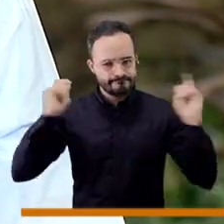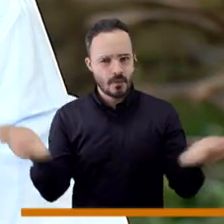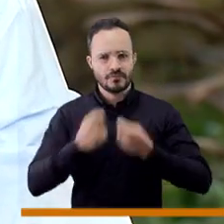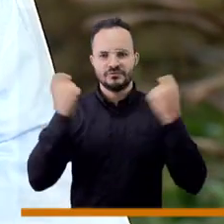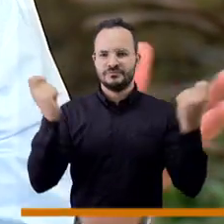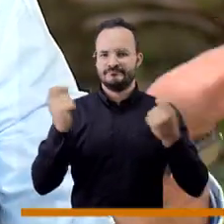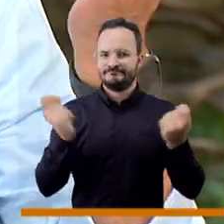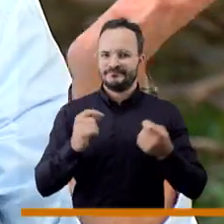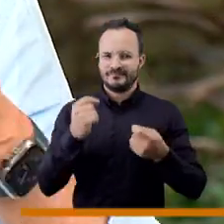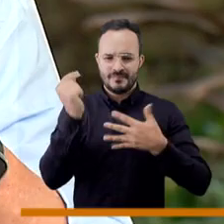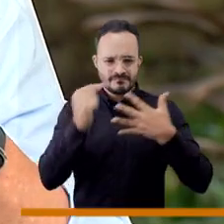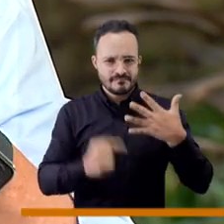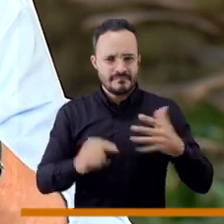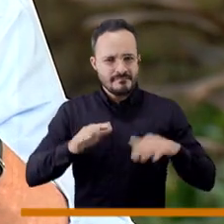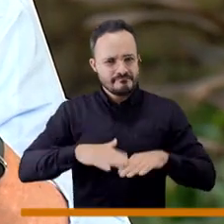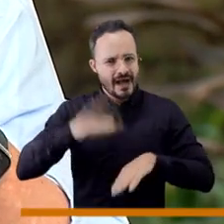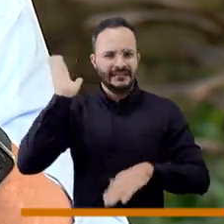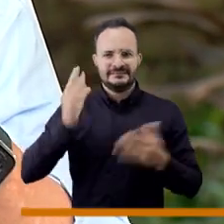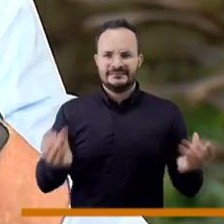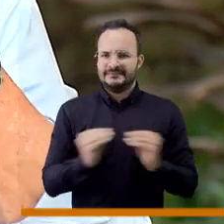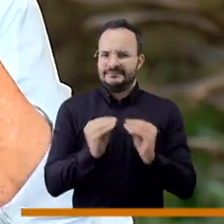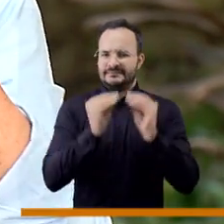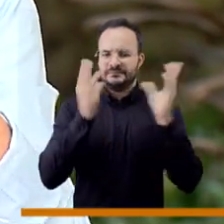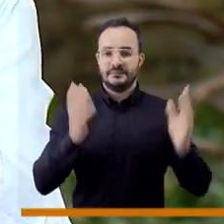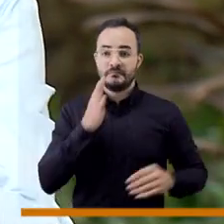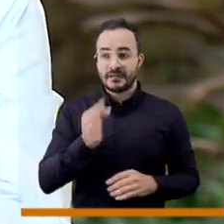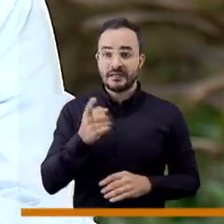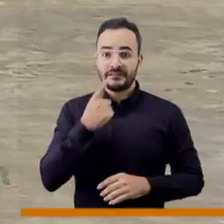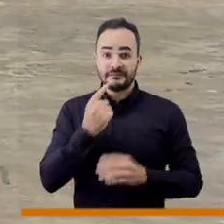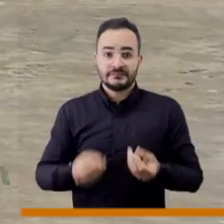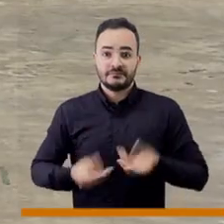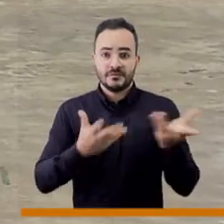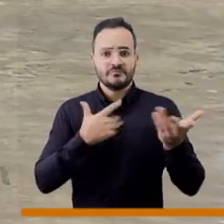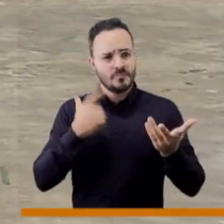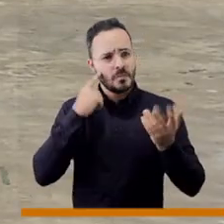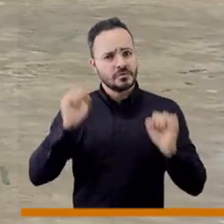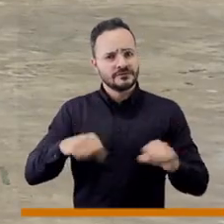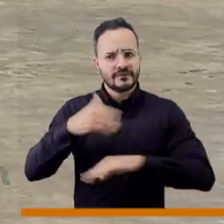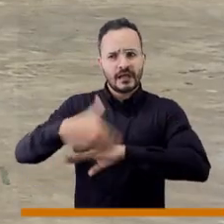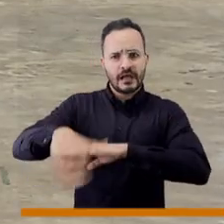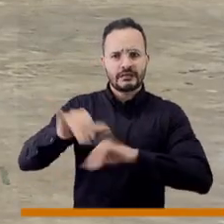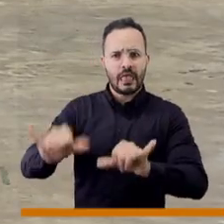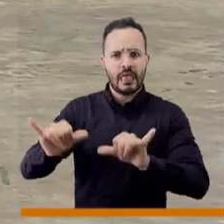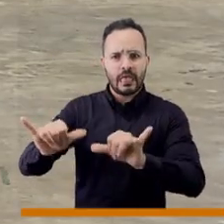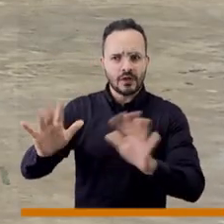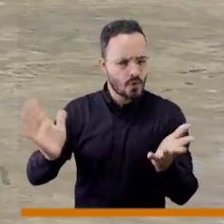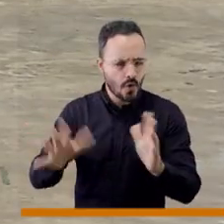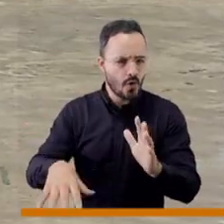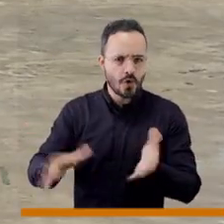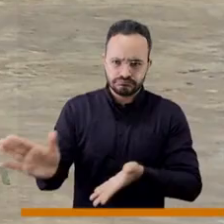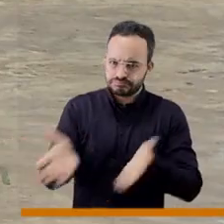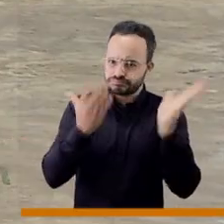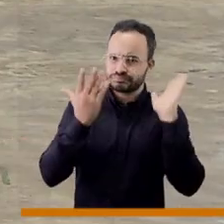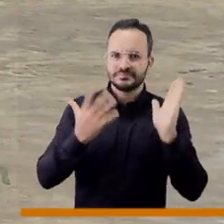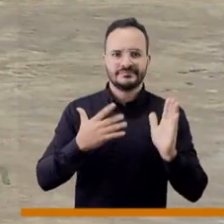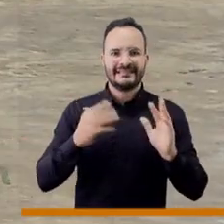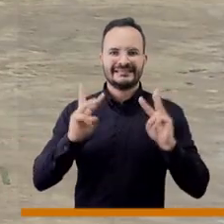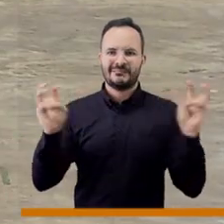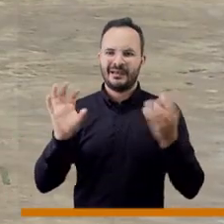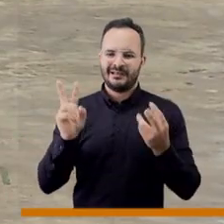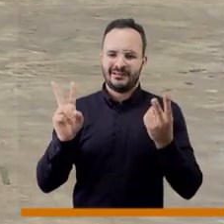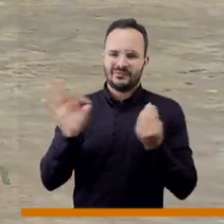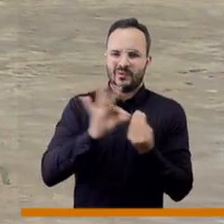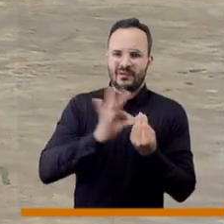promoción, hay que mostrar mucho lo que dice Giovanni de que si se puede salir de la calle, de que si se puede salir del mundo de la droga,